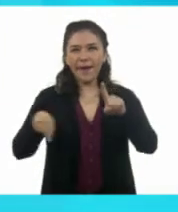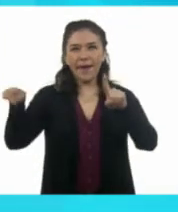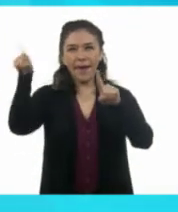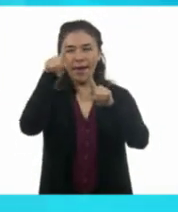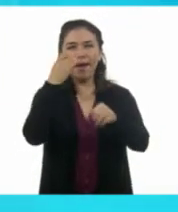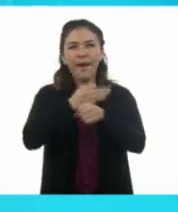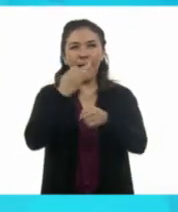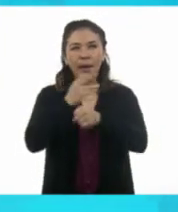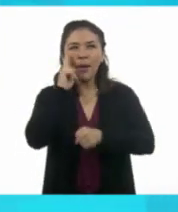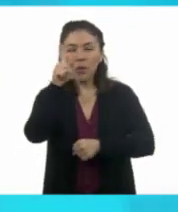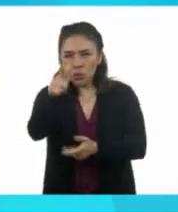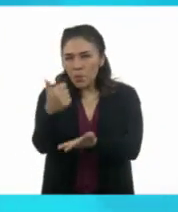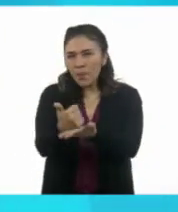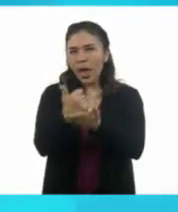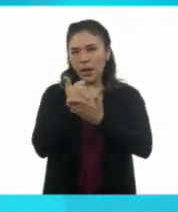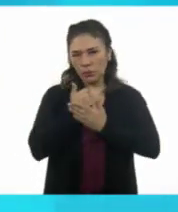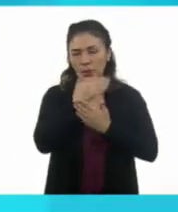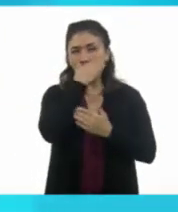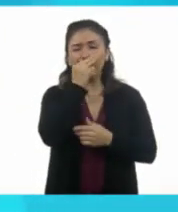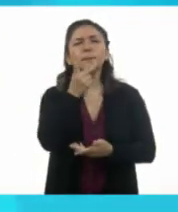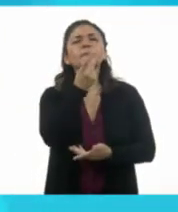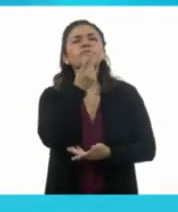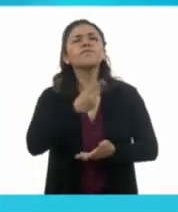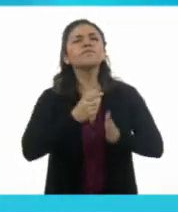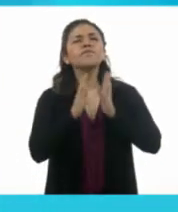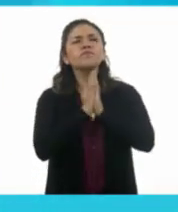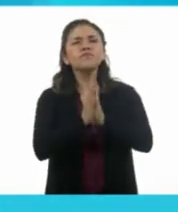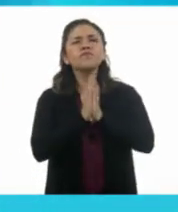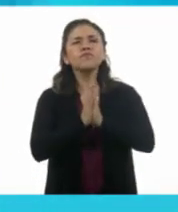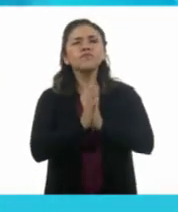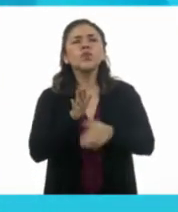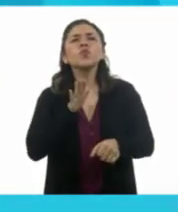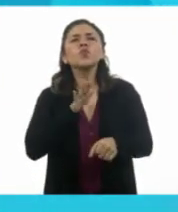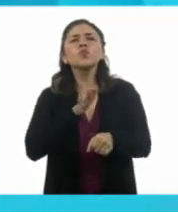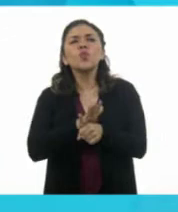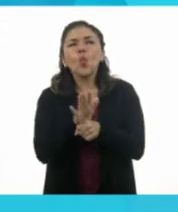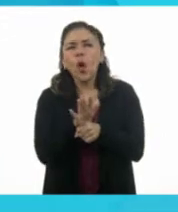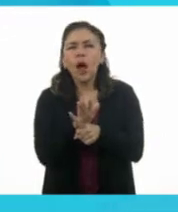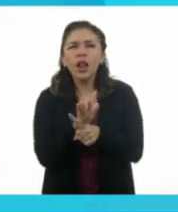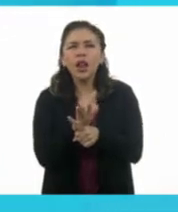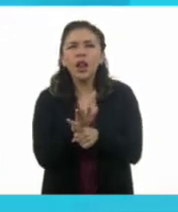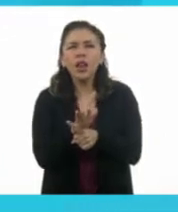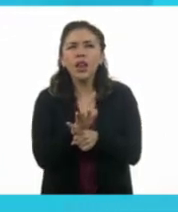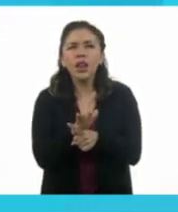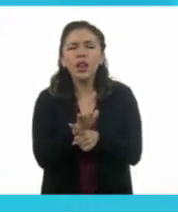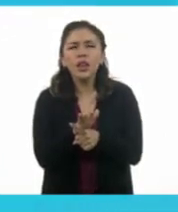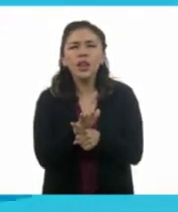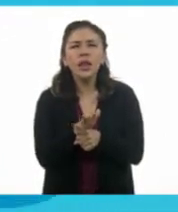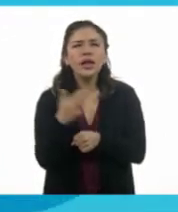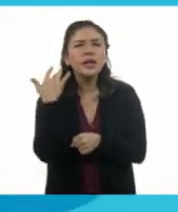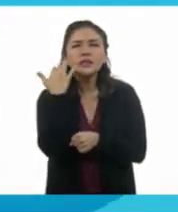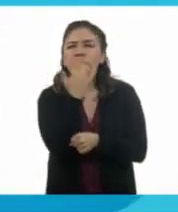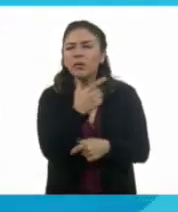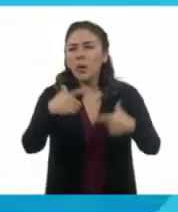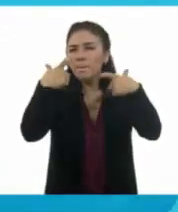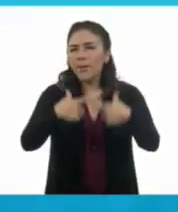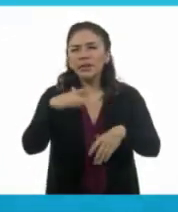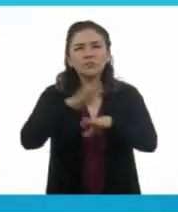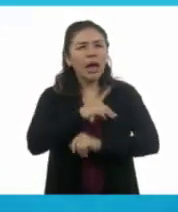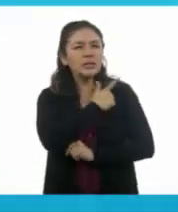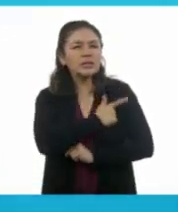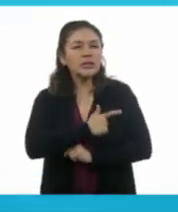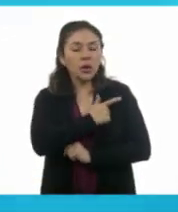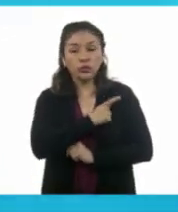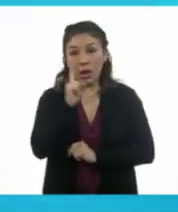Ahora, quiero que tú me ayudes y me digas, ¿Cuál es tu sabor de pastel favorito?